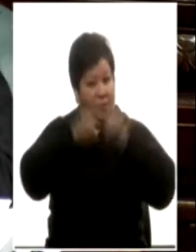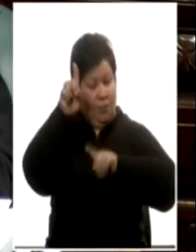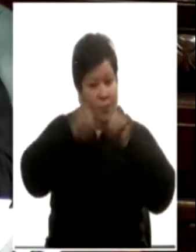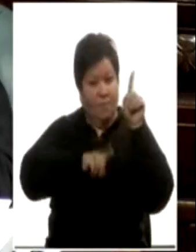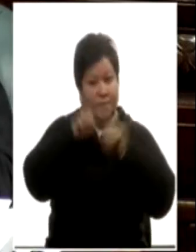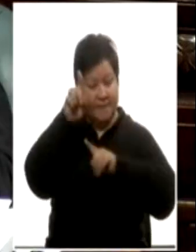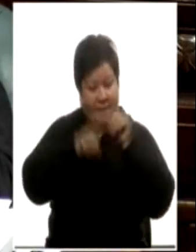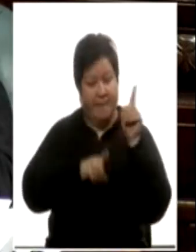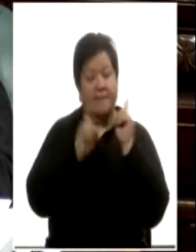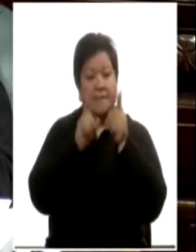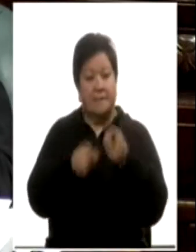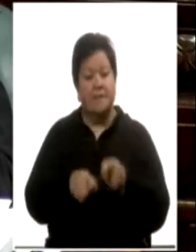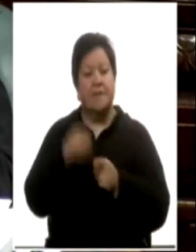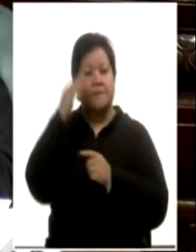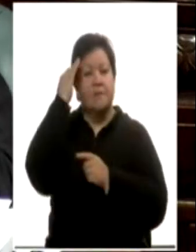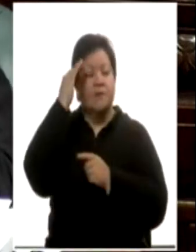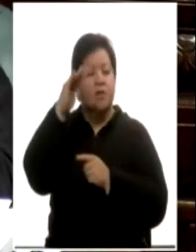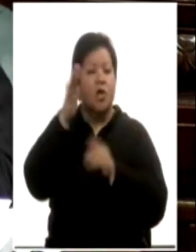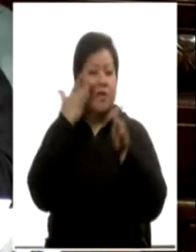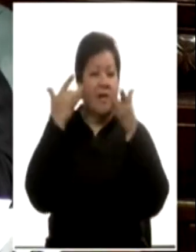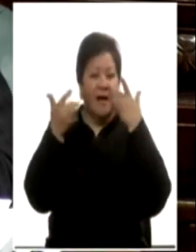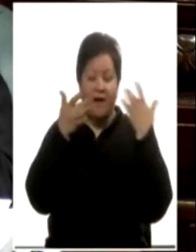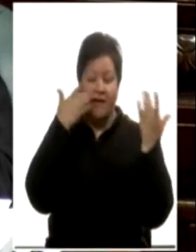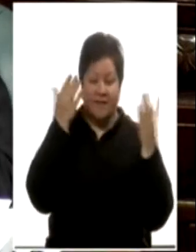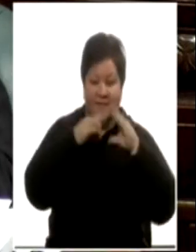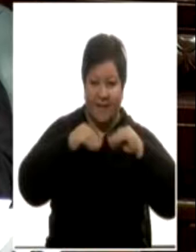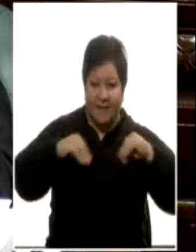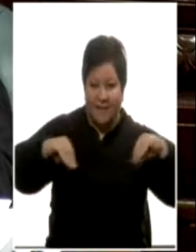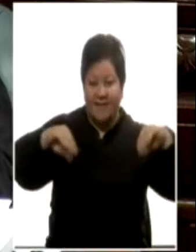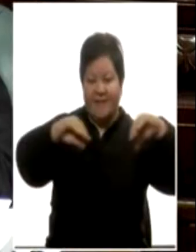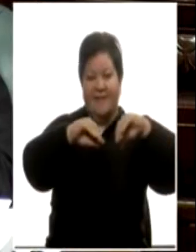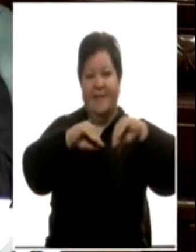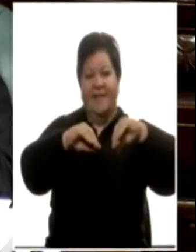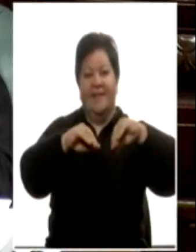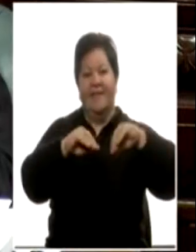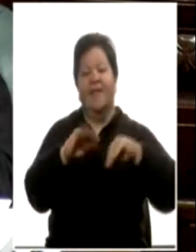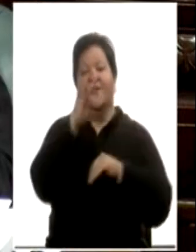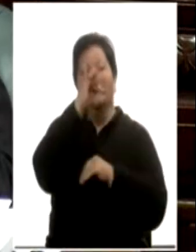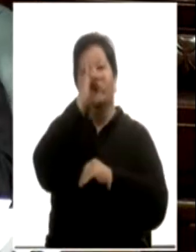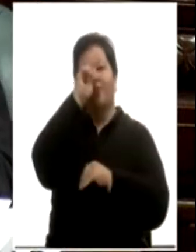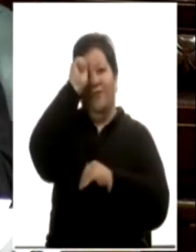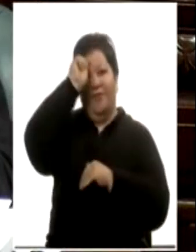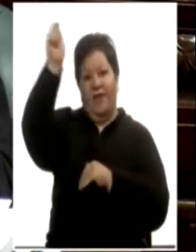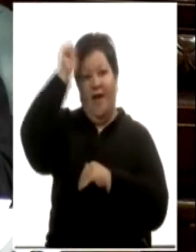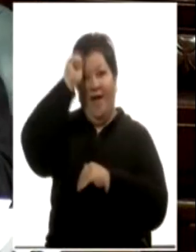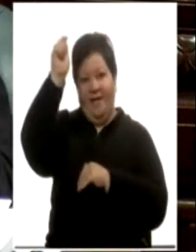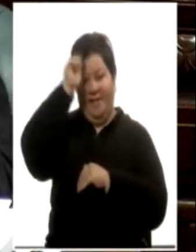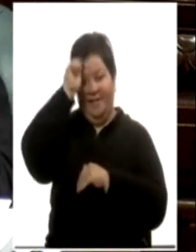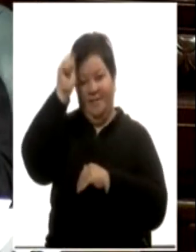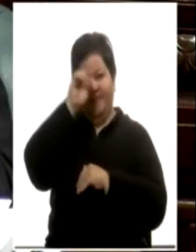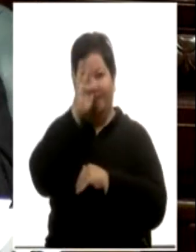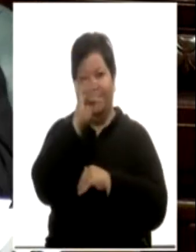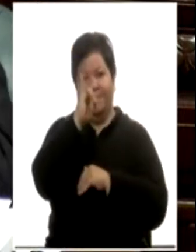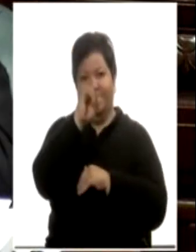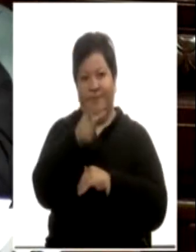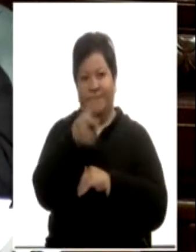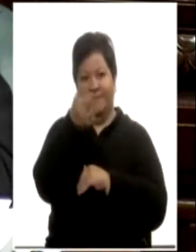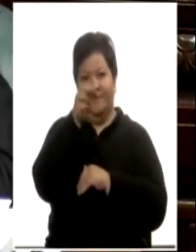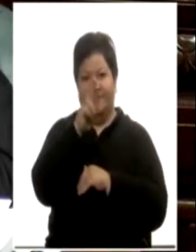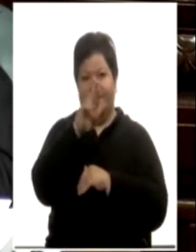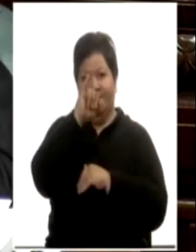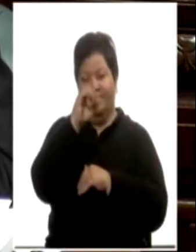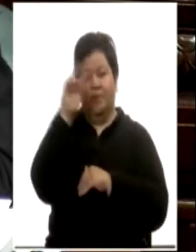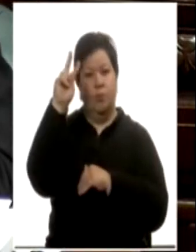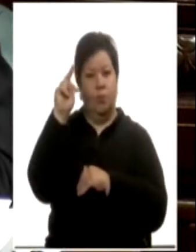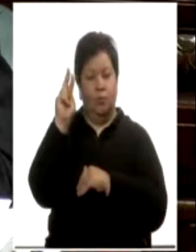y profesor de artes y artesanía de la Escuela Doctor Pedro Figari en las áreas de escultura y